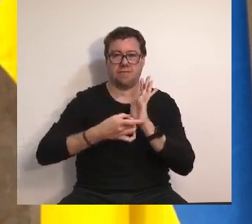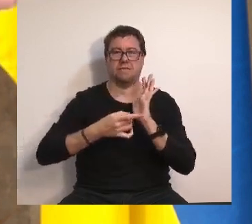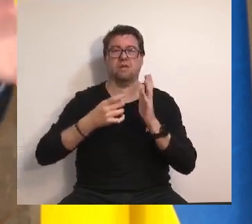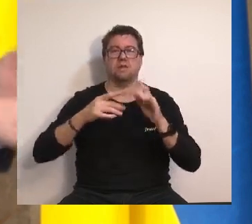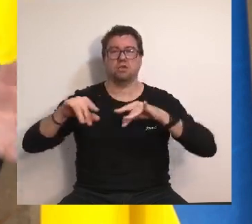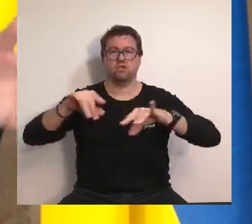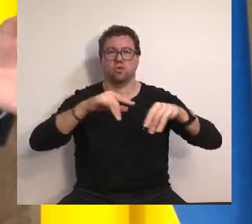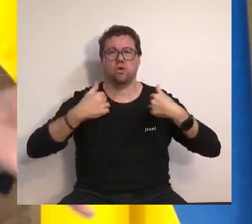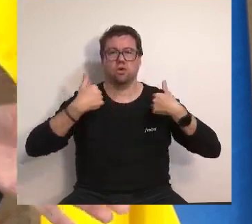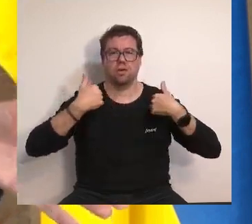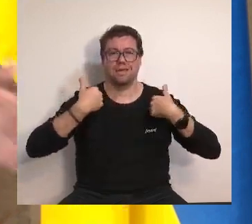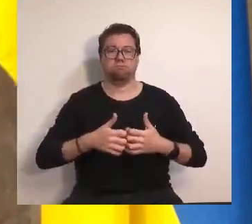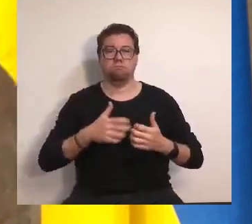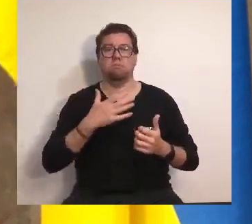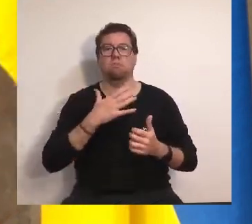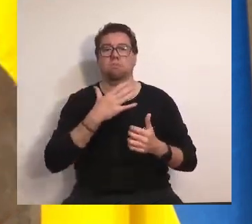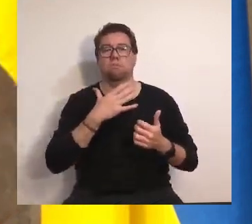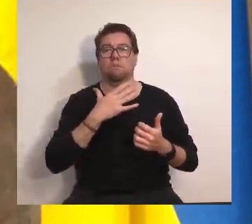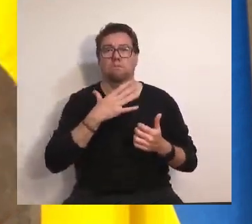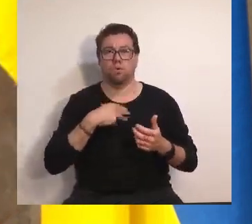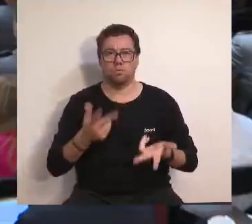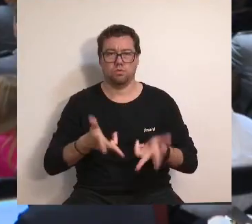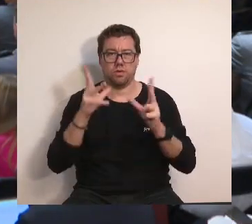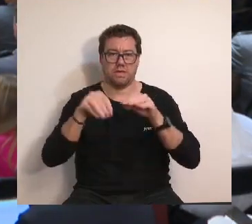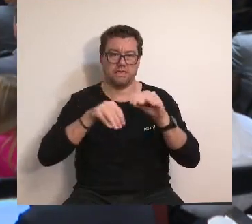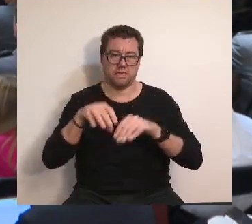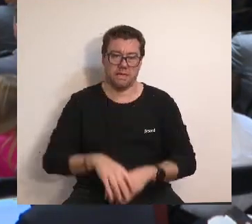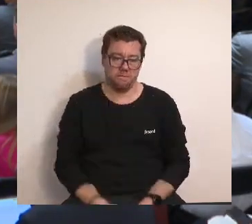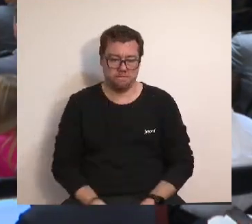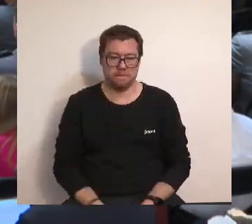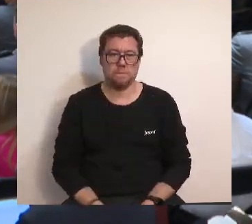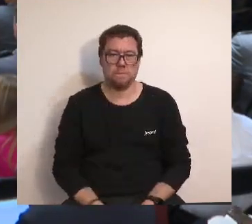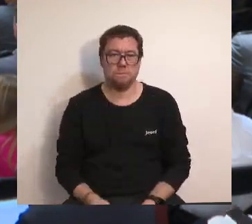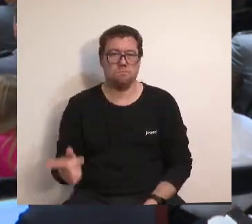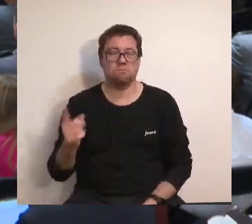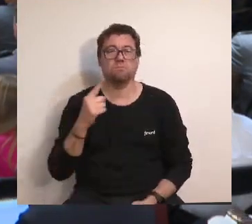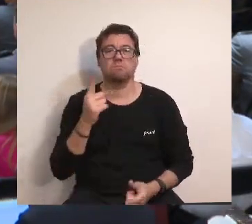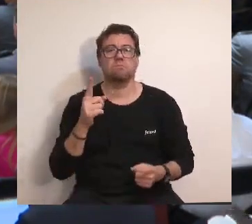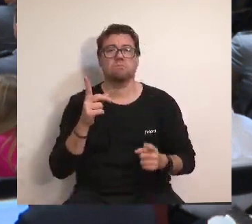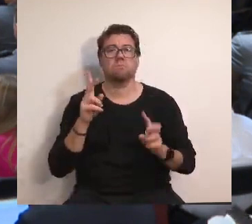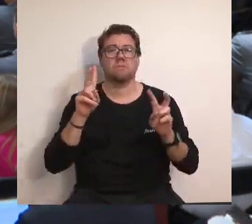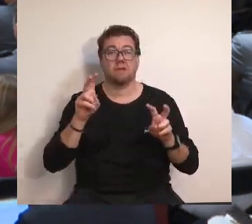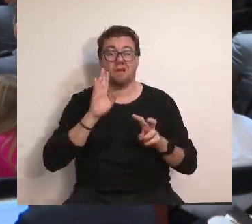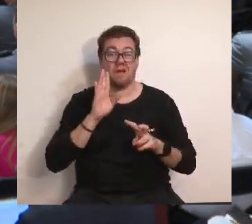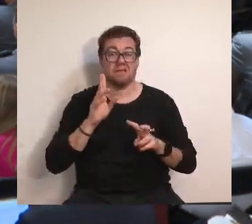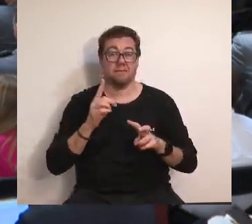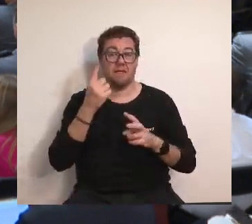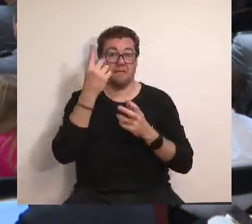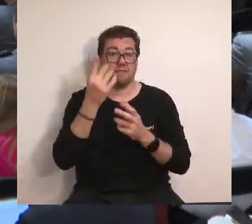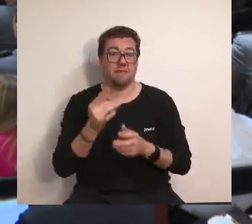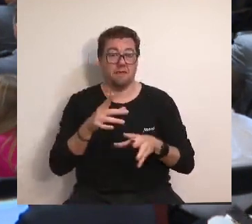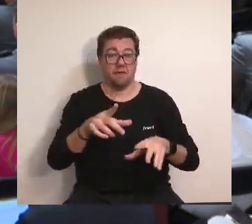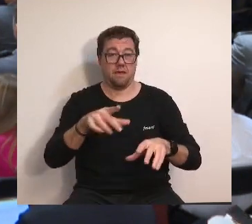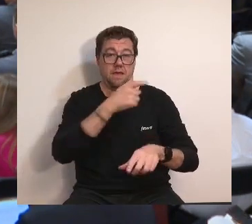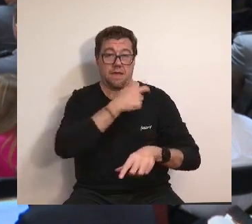suelo ya disponible. El jefe del Ejecutivo Autonómico ha remarcado que no será necesario recalificar terrenos para